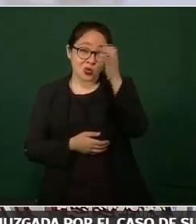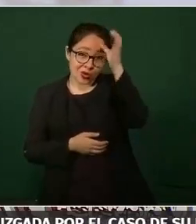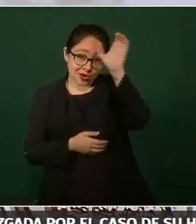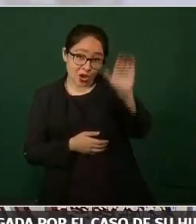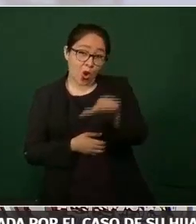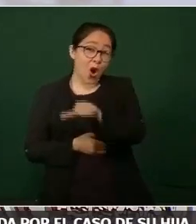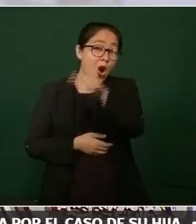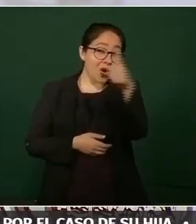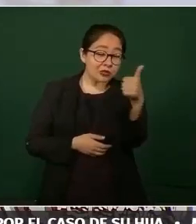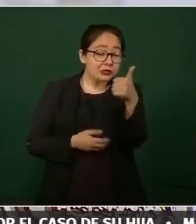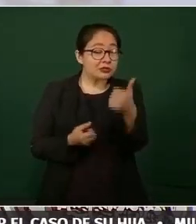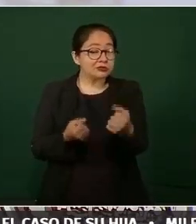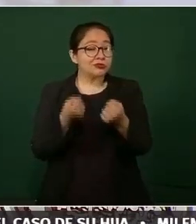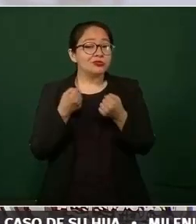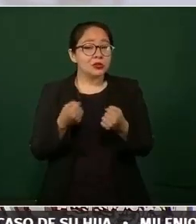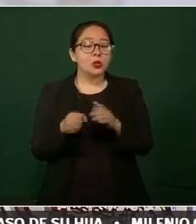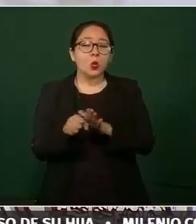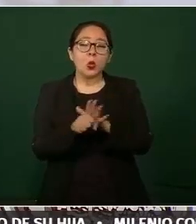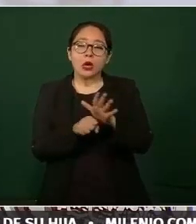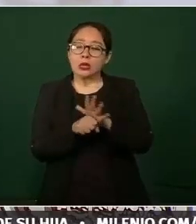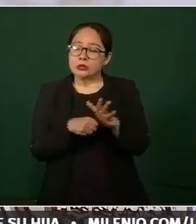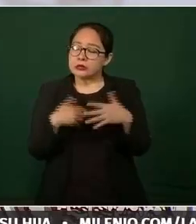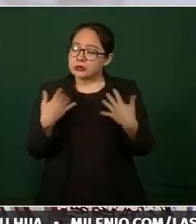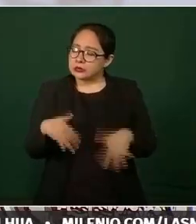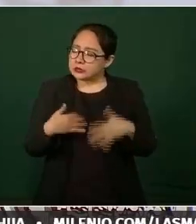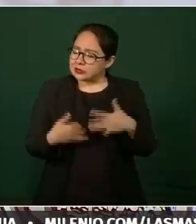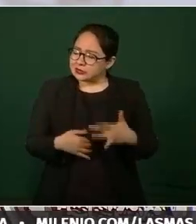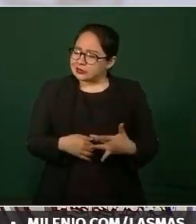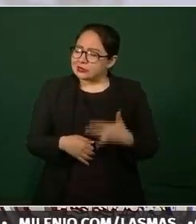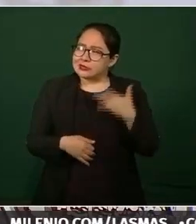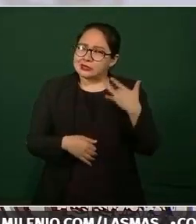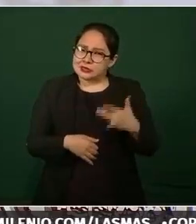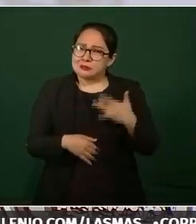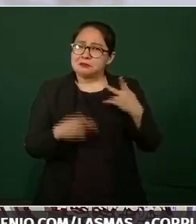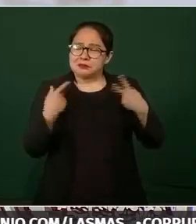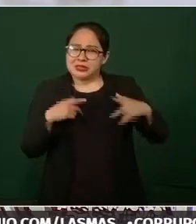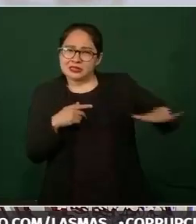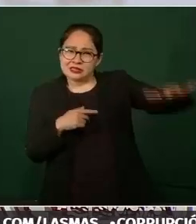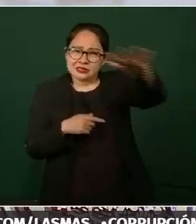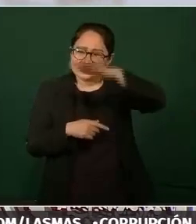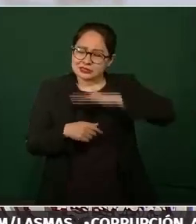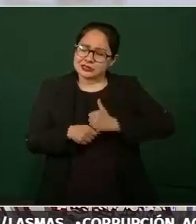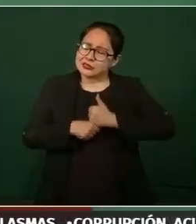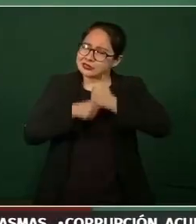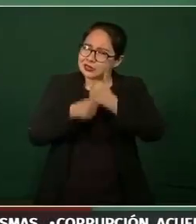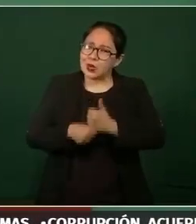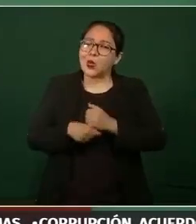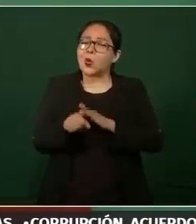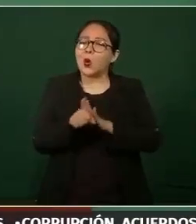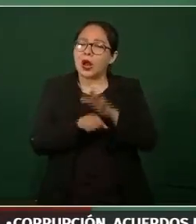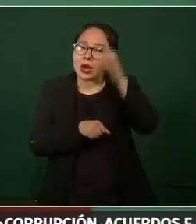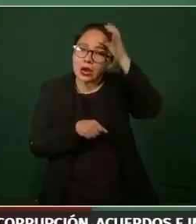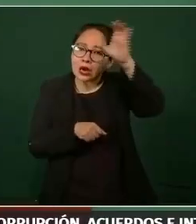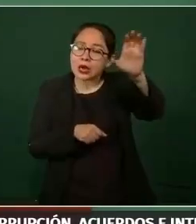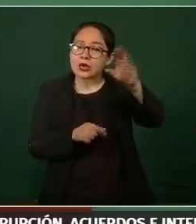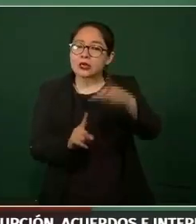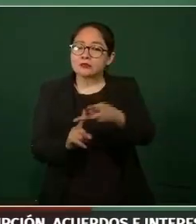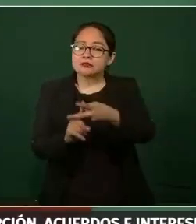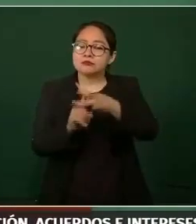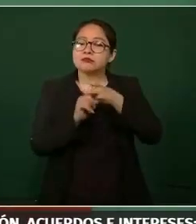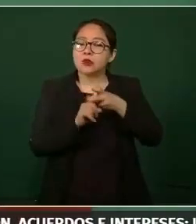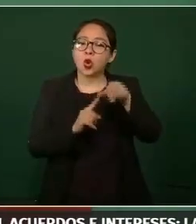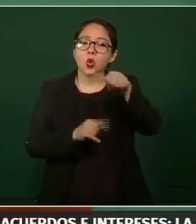delitos que más lesionan a la población y que más afectan es el secuestro y la